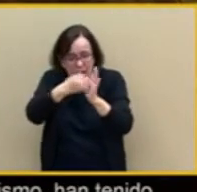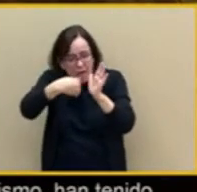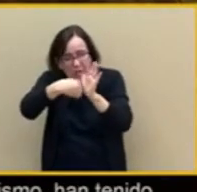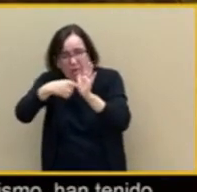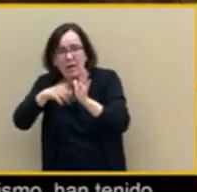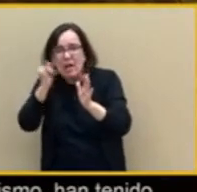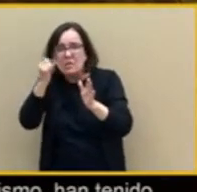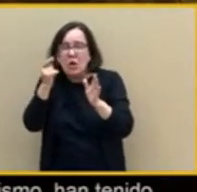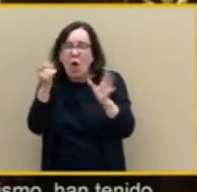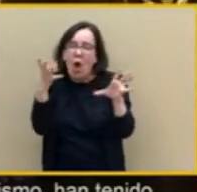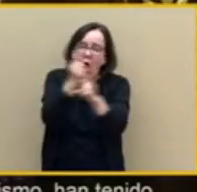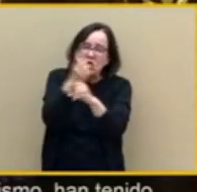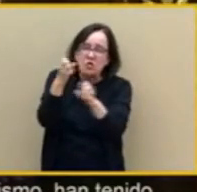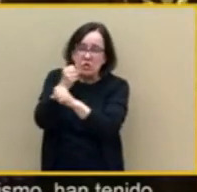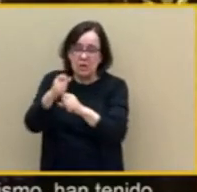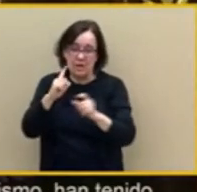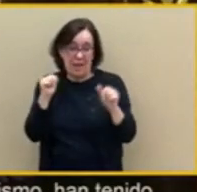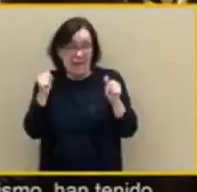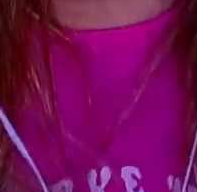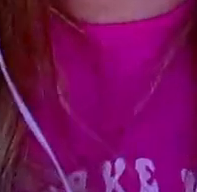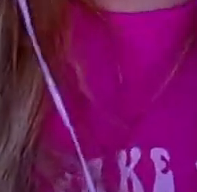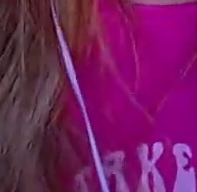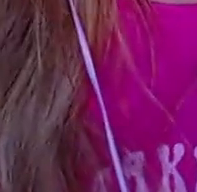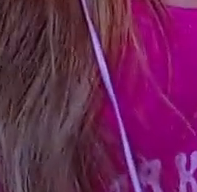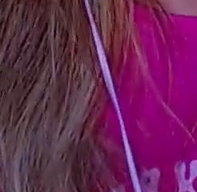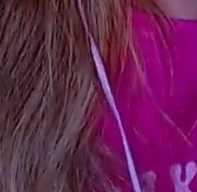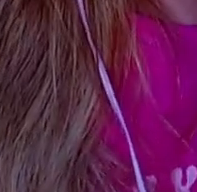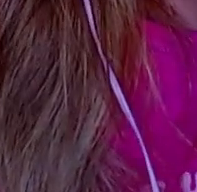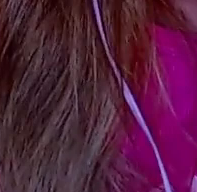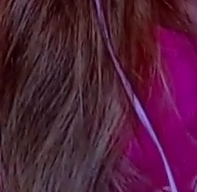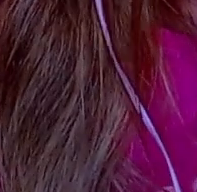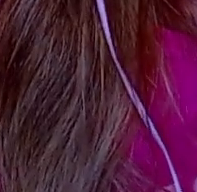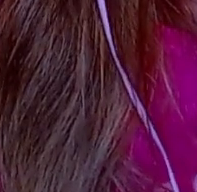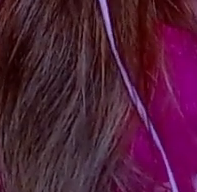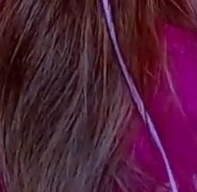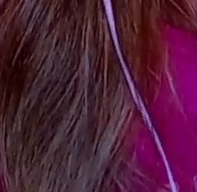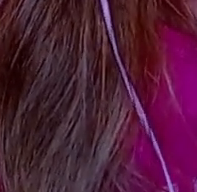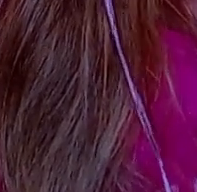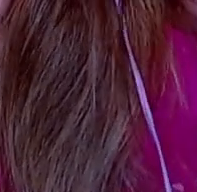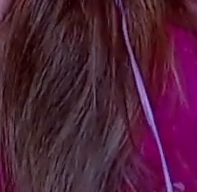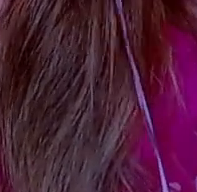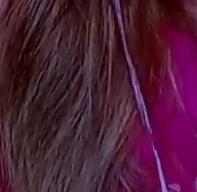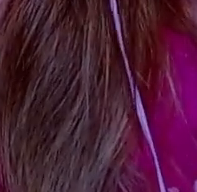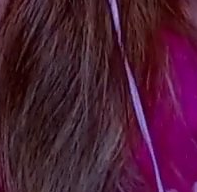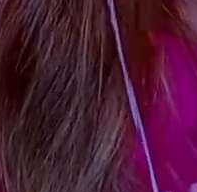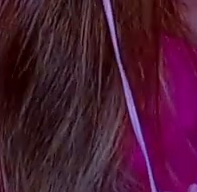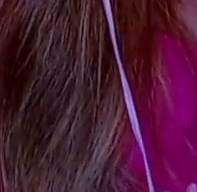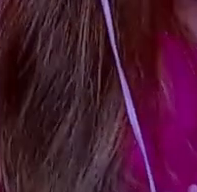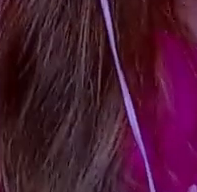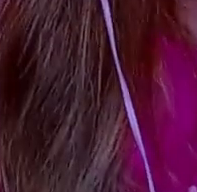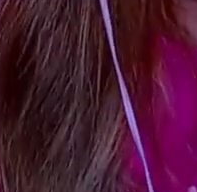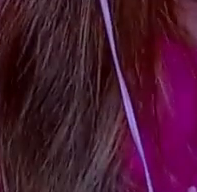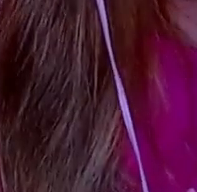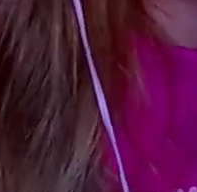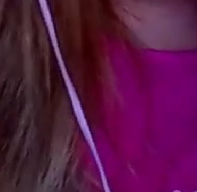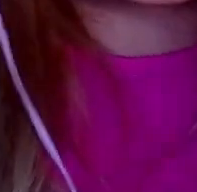seguir trabajando. Mira la cara que se le está quedando a Tamames, ¿eh? Esa, la cara de, ¿qué me está contando quién es esta señora que está aquí de repente?